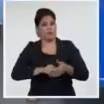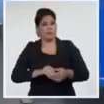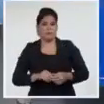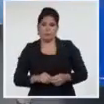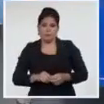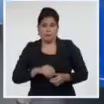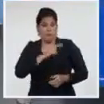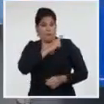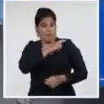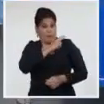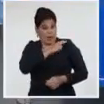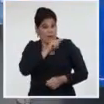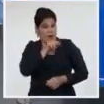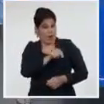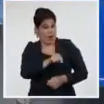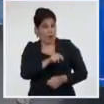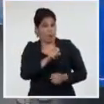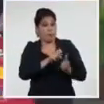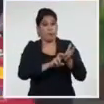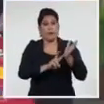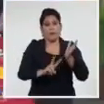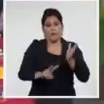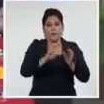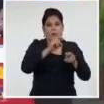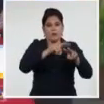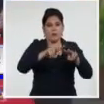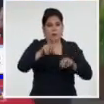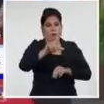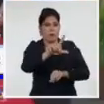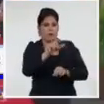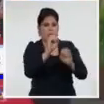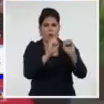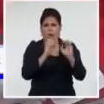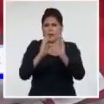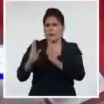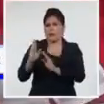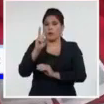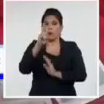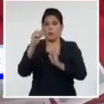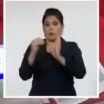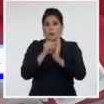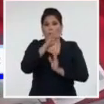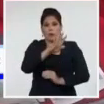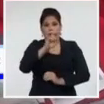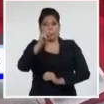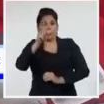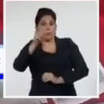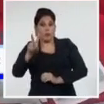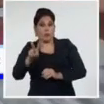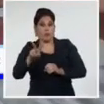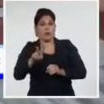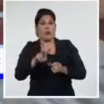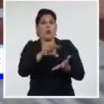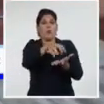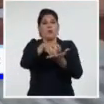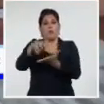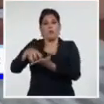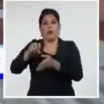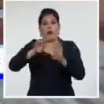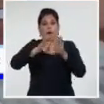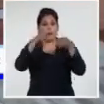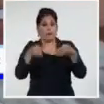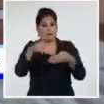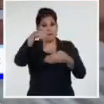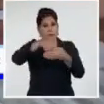Las autoridades electorales de la provincia de Holguín organizaron los 2.412 colegios que recibirán al